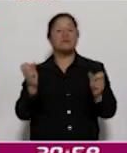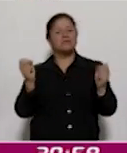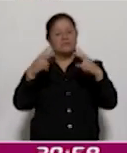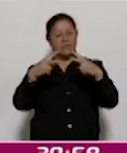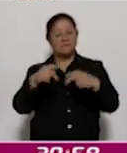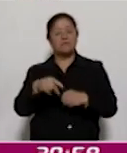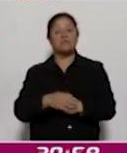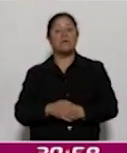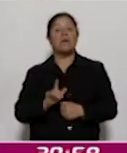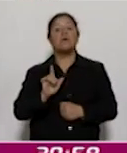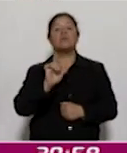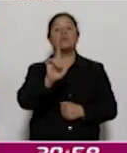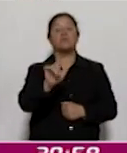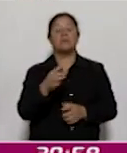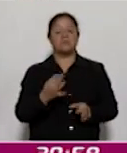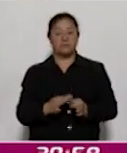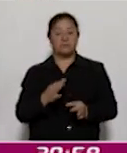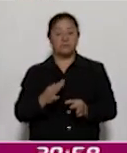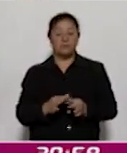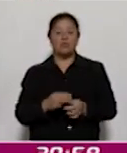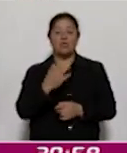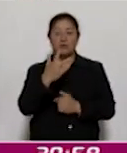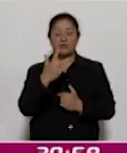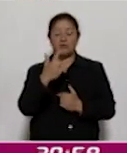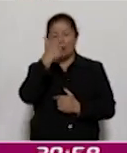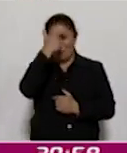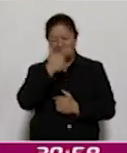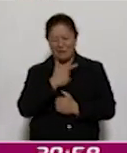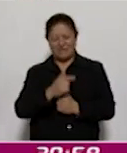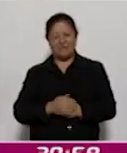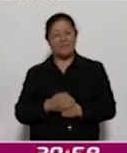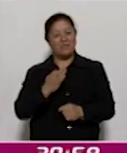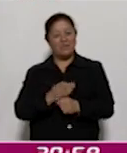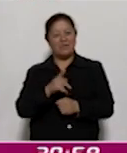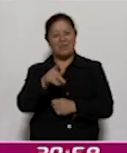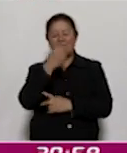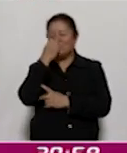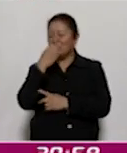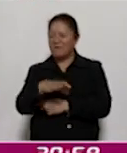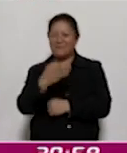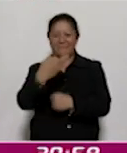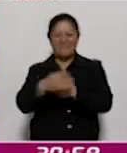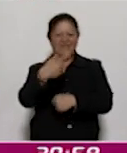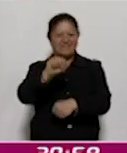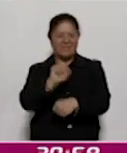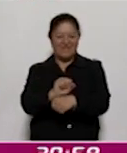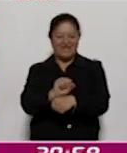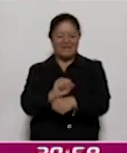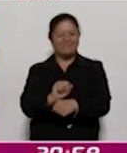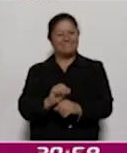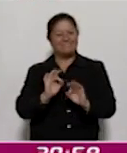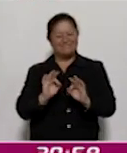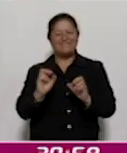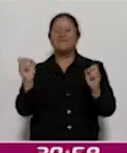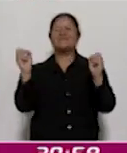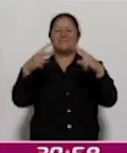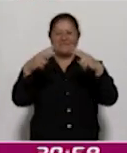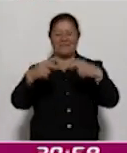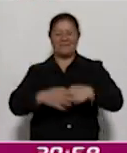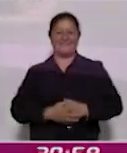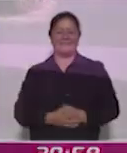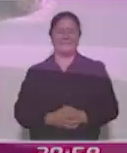el día lunes en punto de las 8 de la noche por el momento que tenga un excelente fin de semana. Hasta pronto.